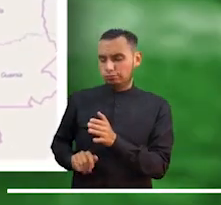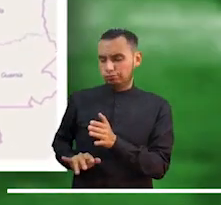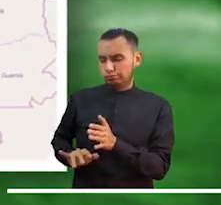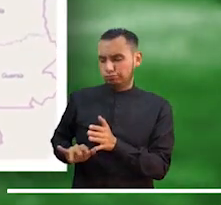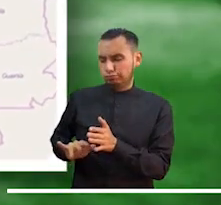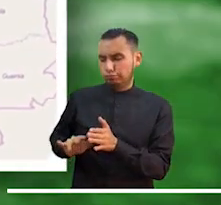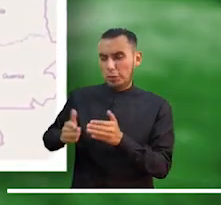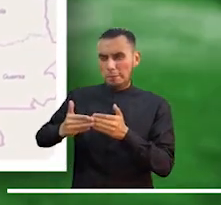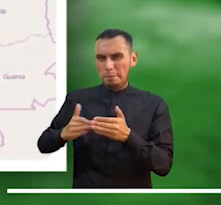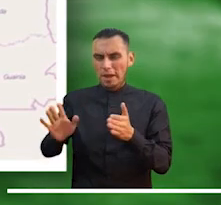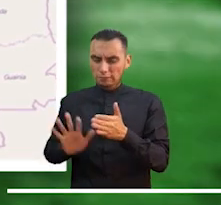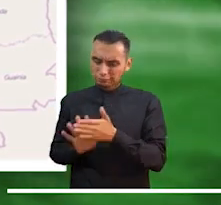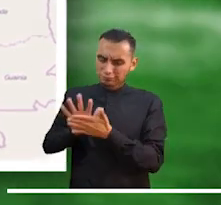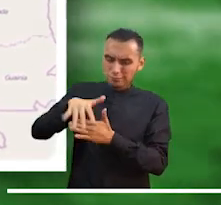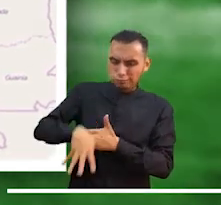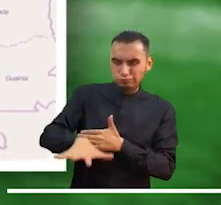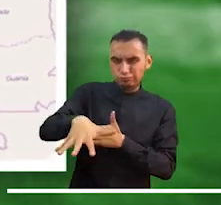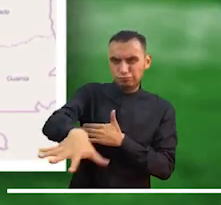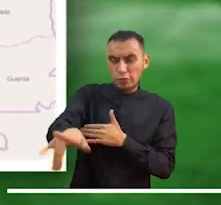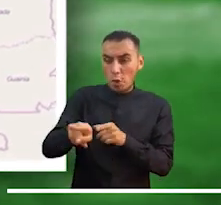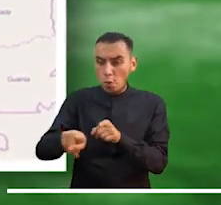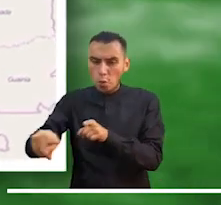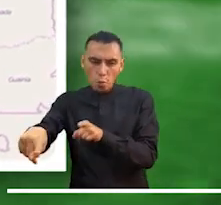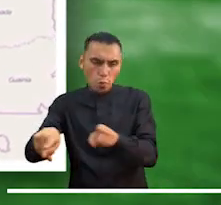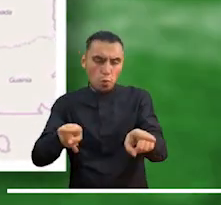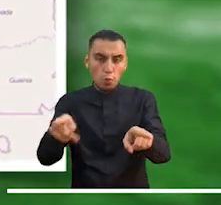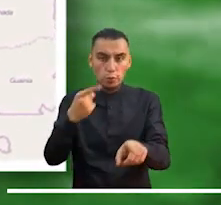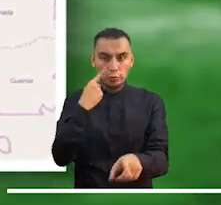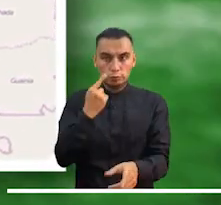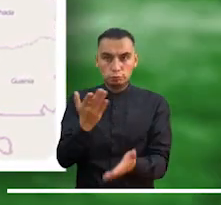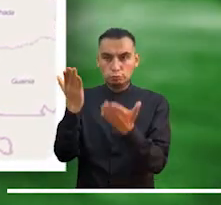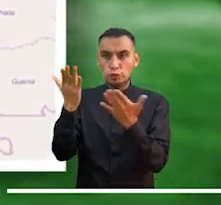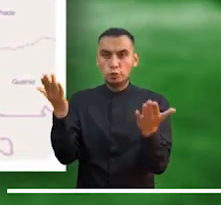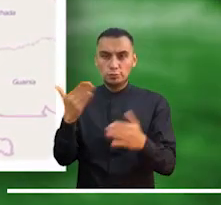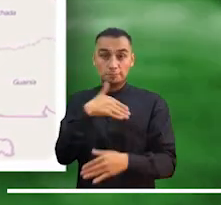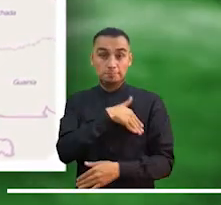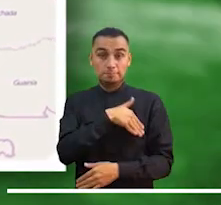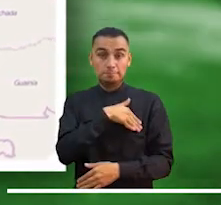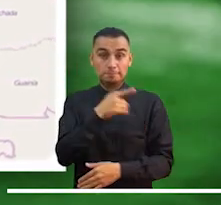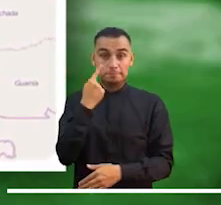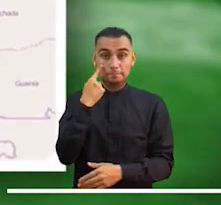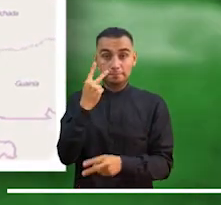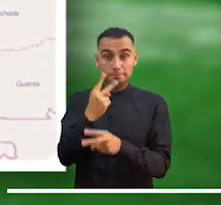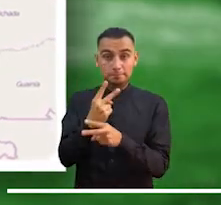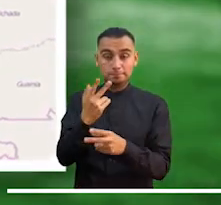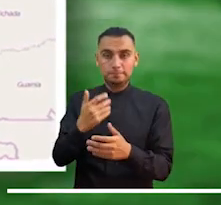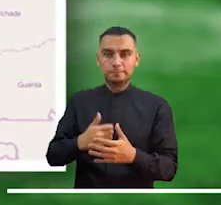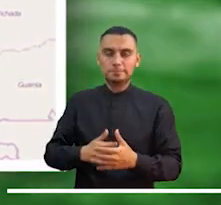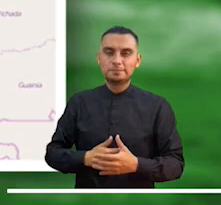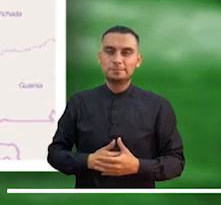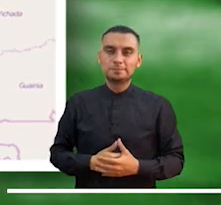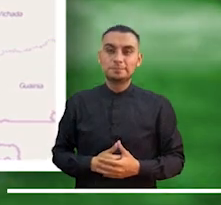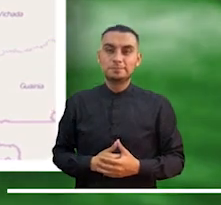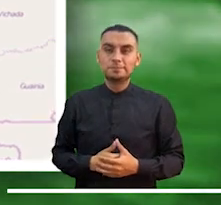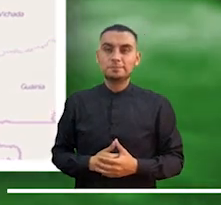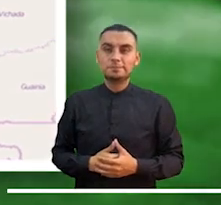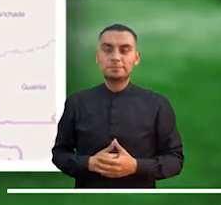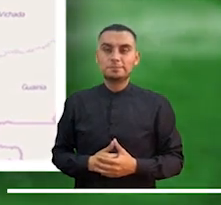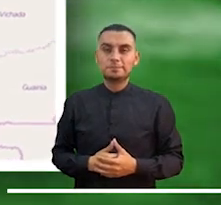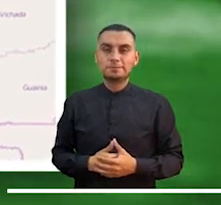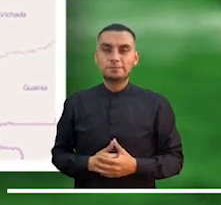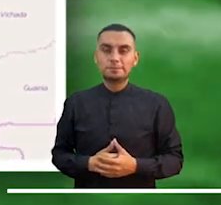Alerta roja por inundación tras el rompimiento del dique de protección del río Caribona a la altura de la vereda Papayal,